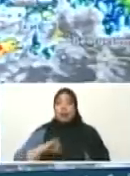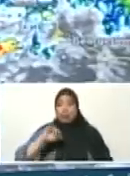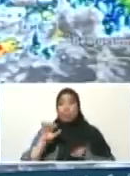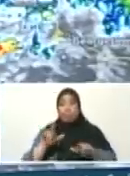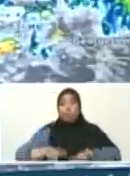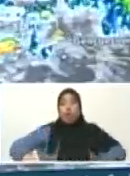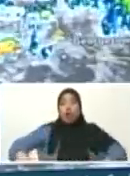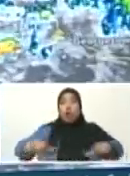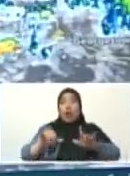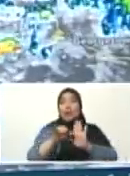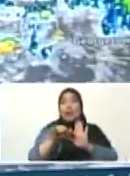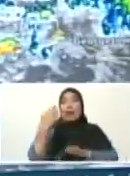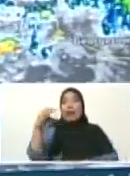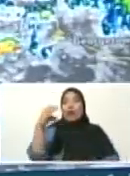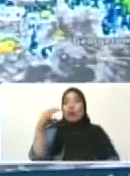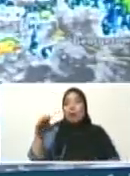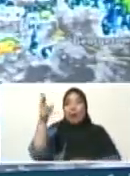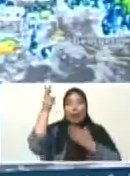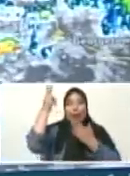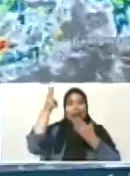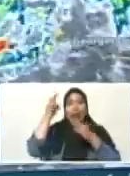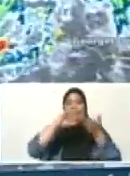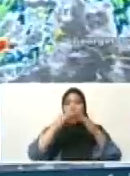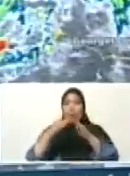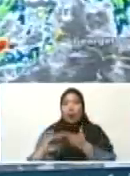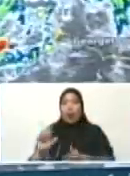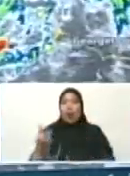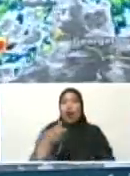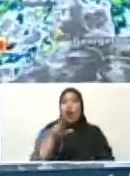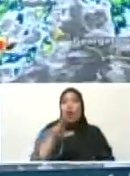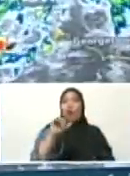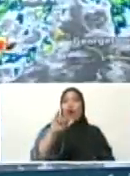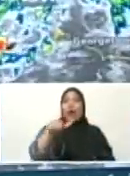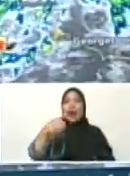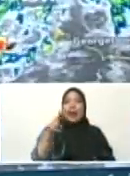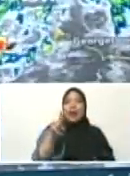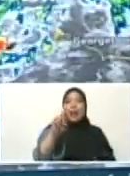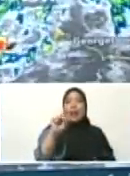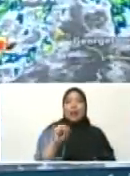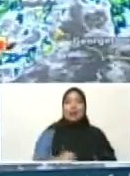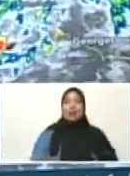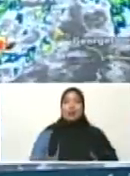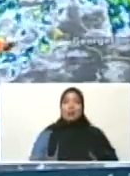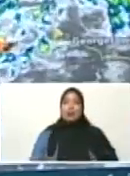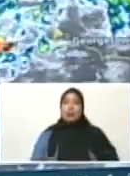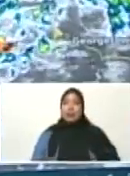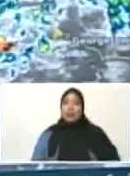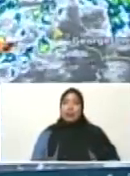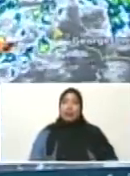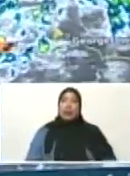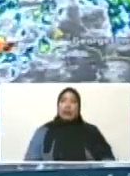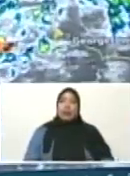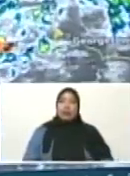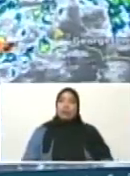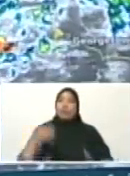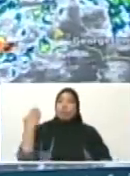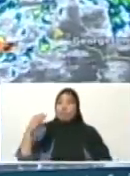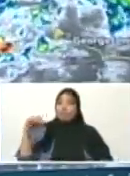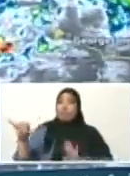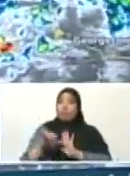territorio colombo-venezolano. La Guajira venezolana, la Guajira de Colombia.